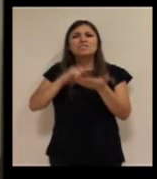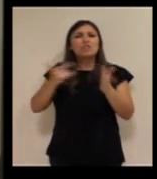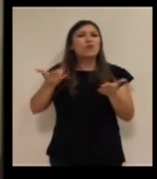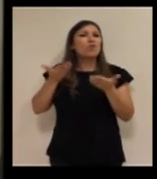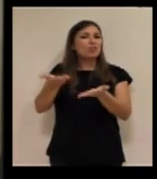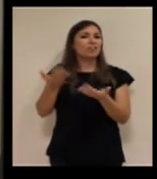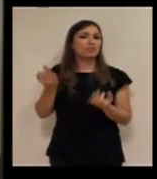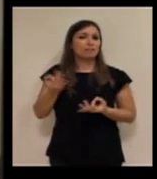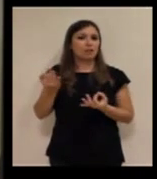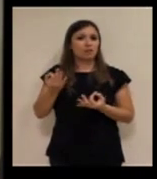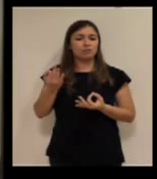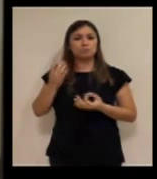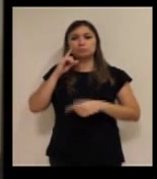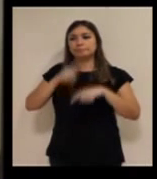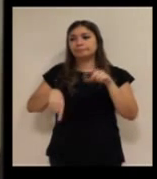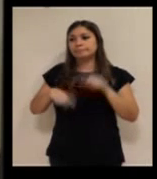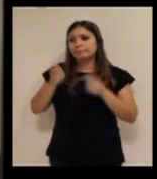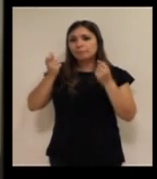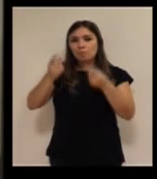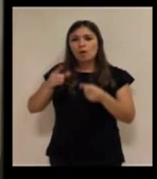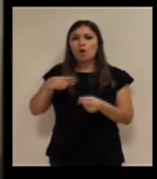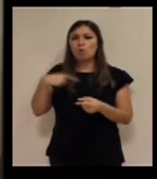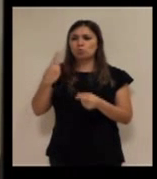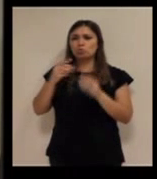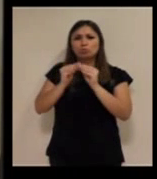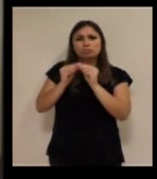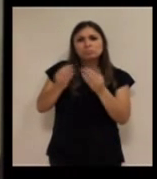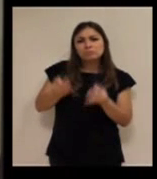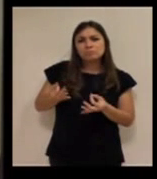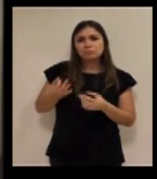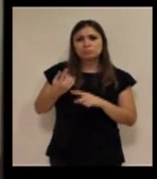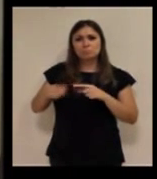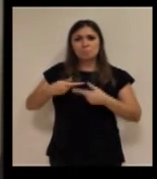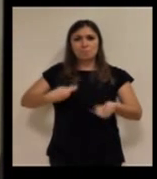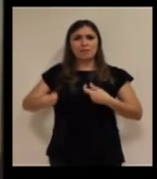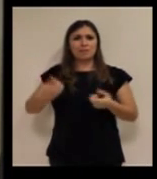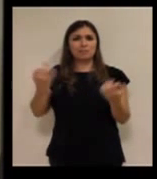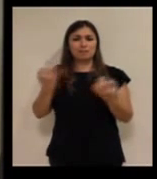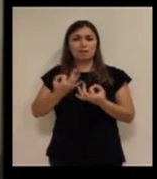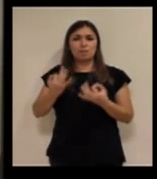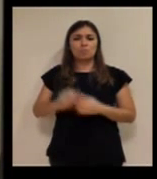tecnológicamente, qué diseños hay o qué os hemos aportado o qué hemos aportado al mercado,